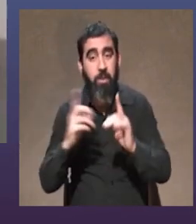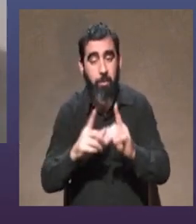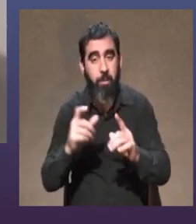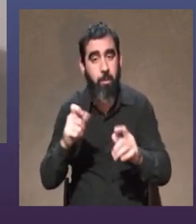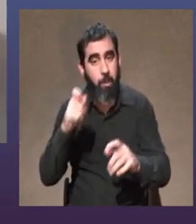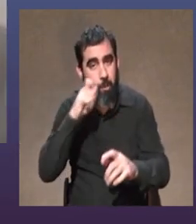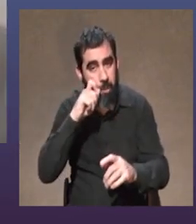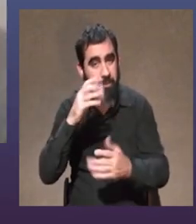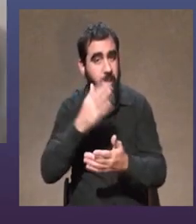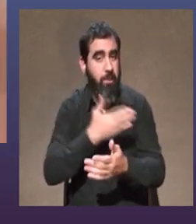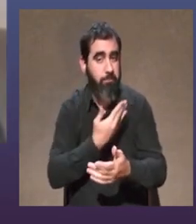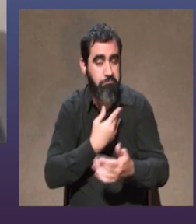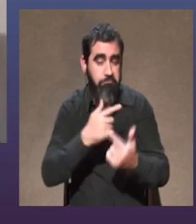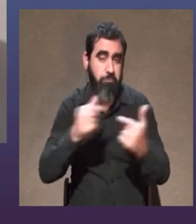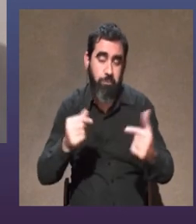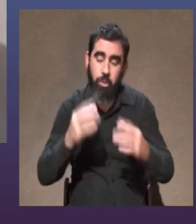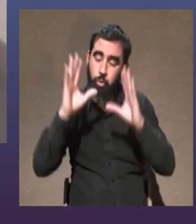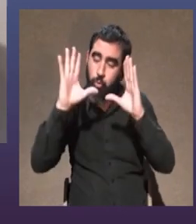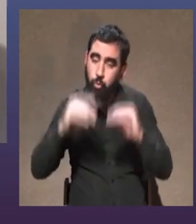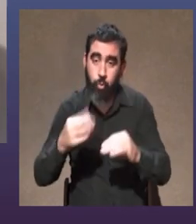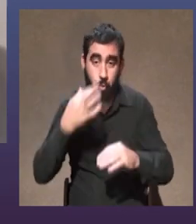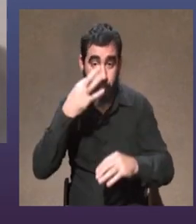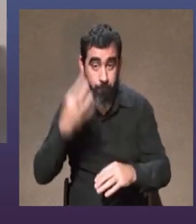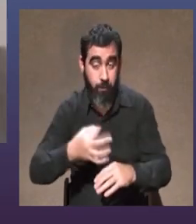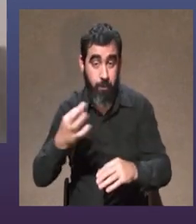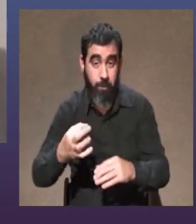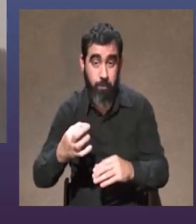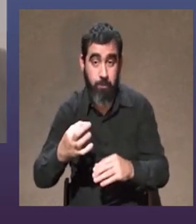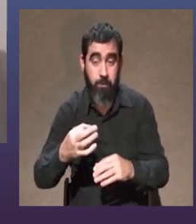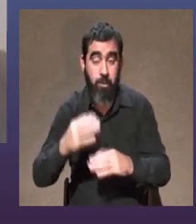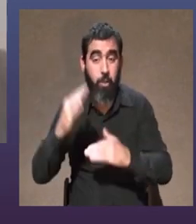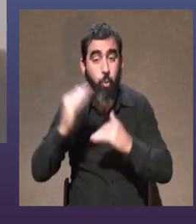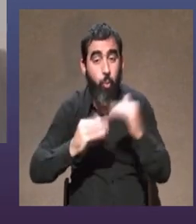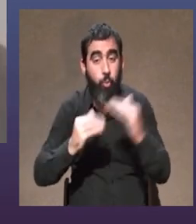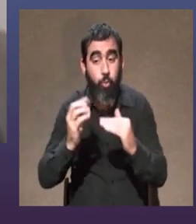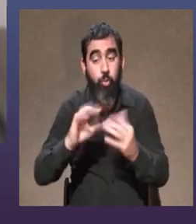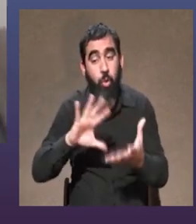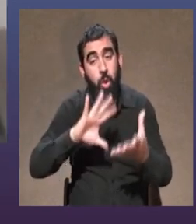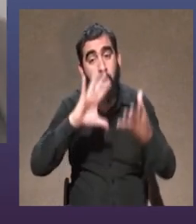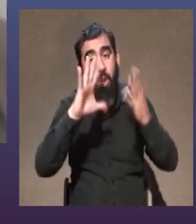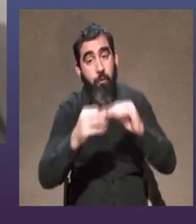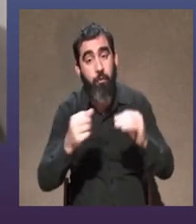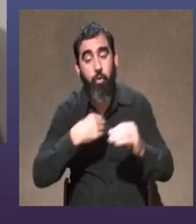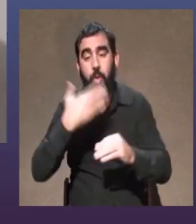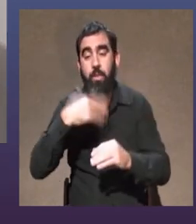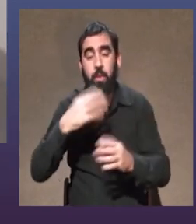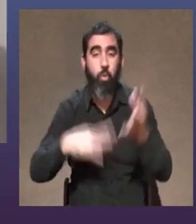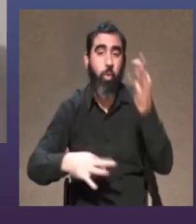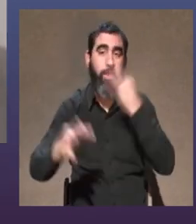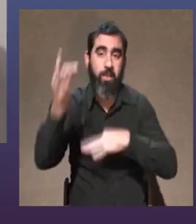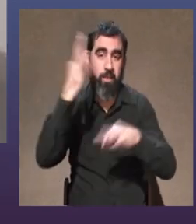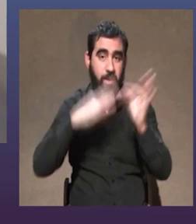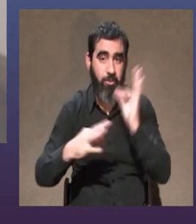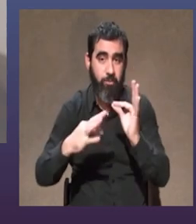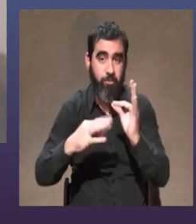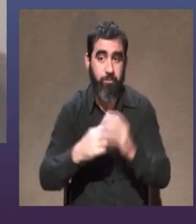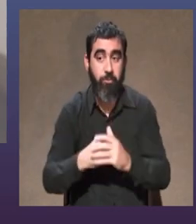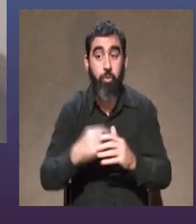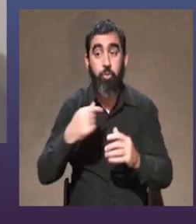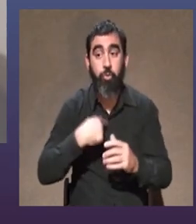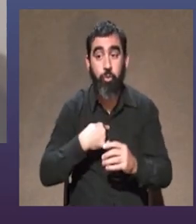que me ha besado que me ha acariciado entonces todos esos han construido esta forma de entender el teatro